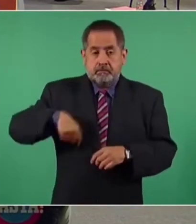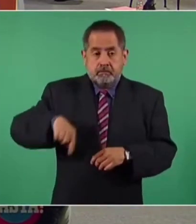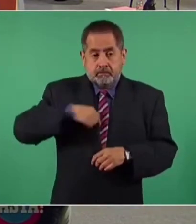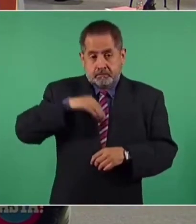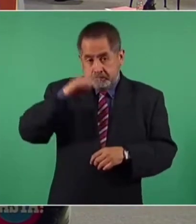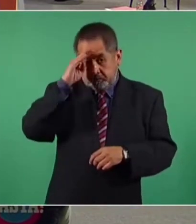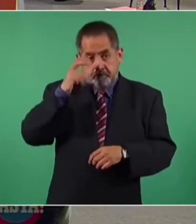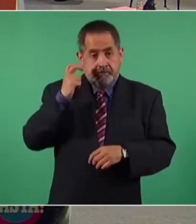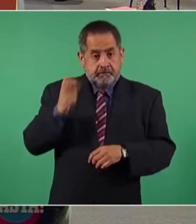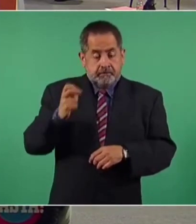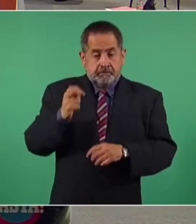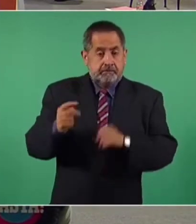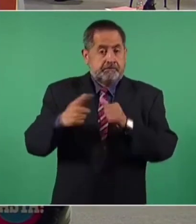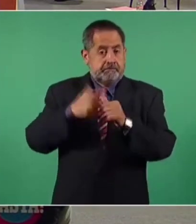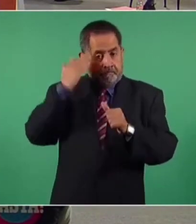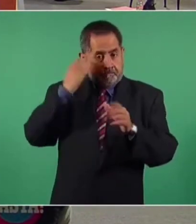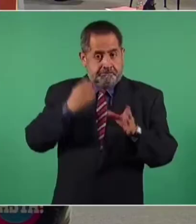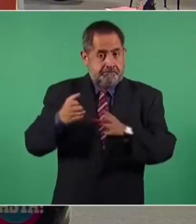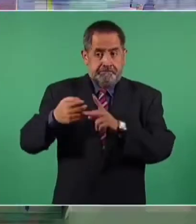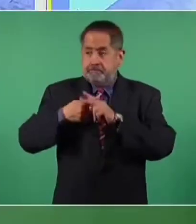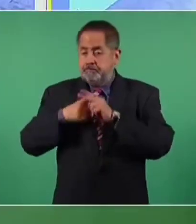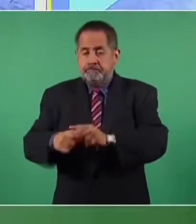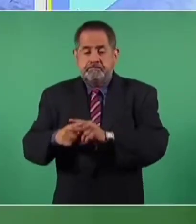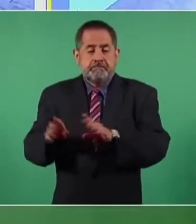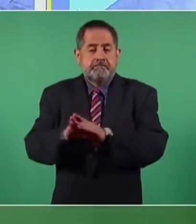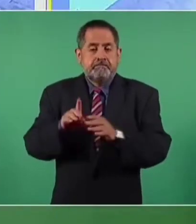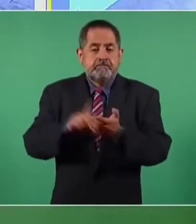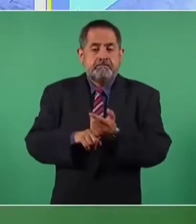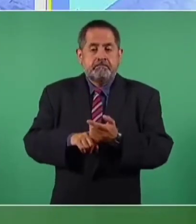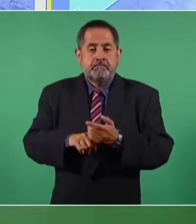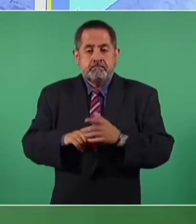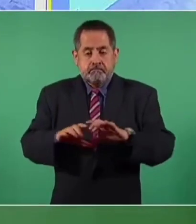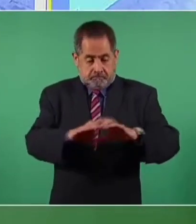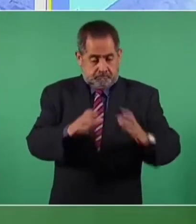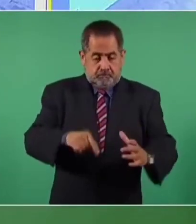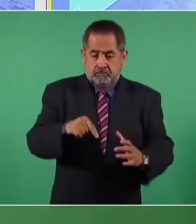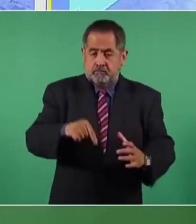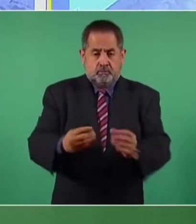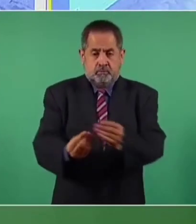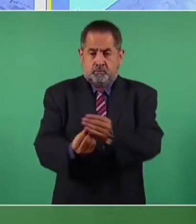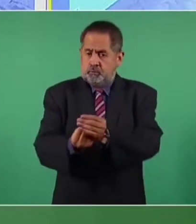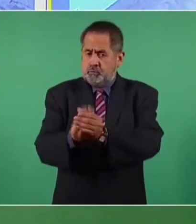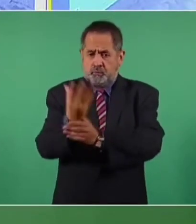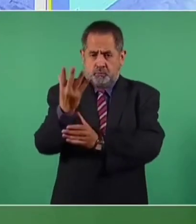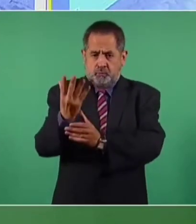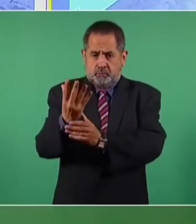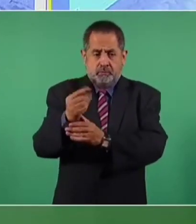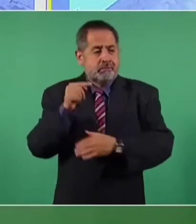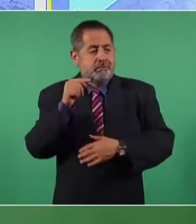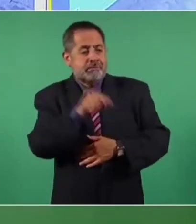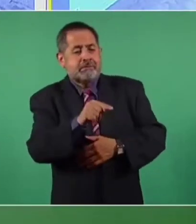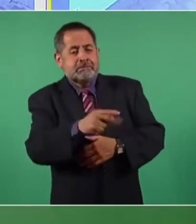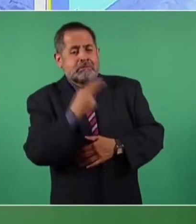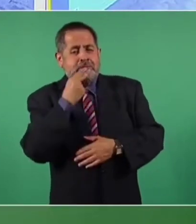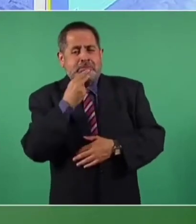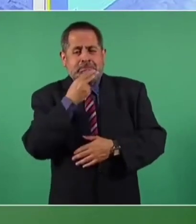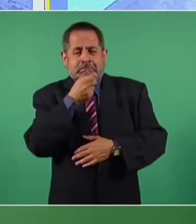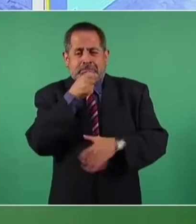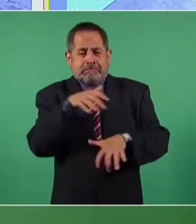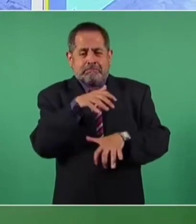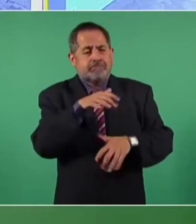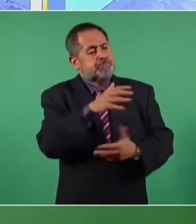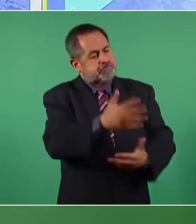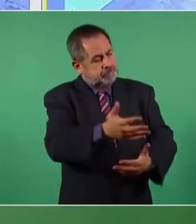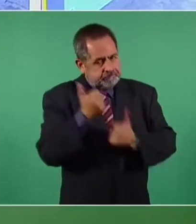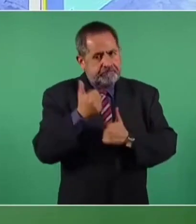esta primera fase de salida, entregando cilindros nuevos y recogiendo cilindros usados, que